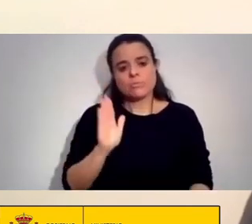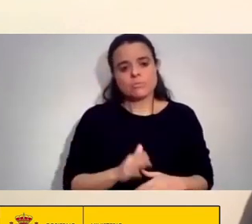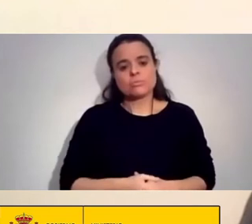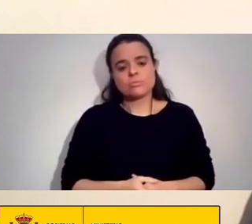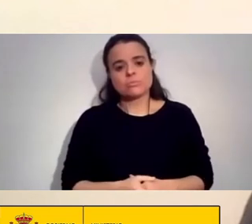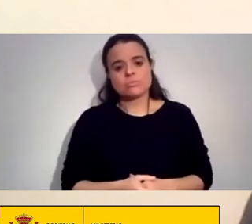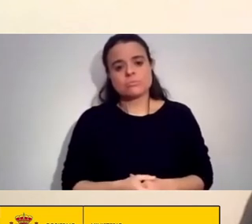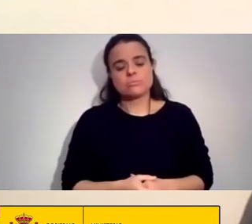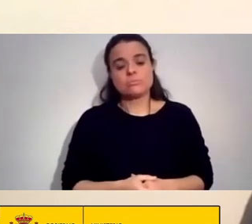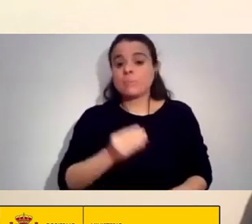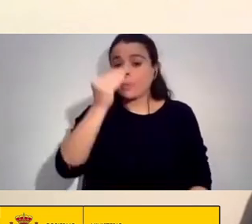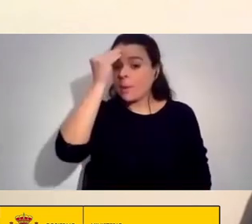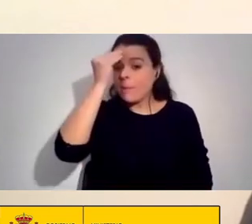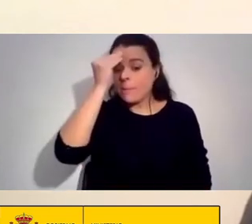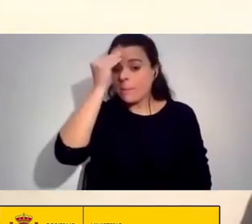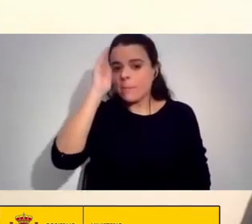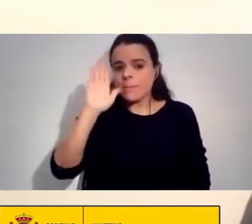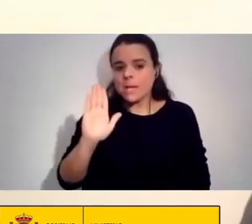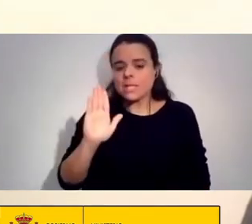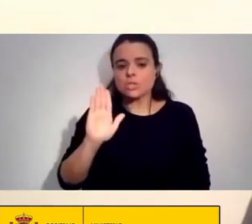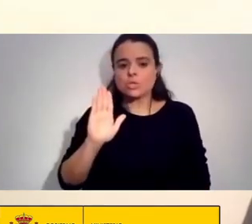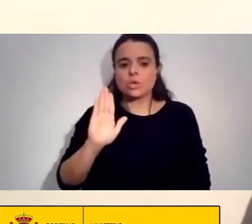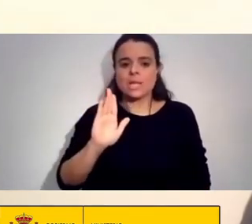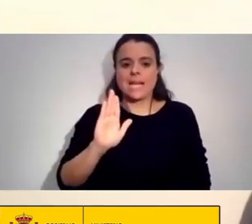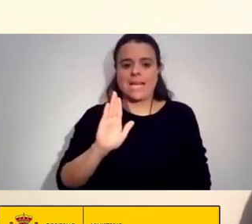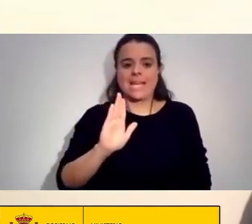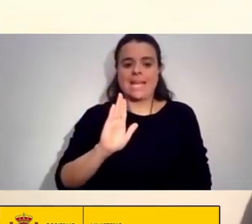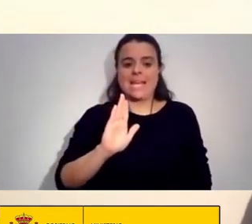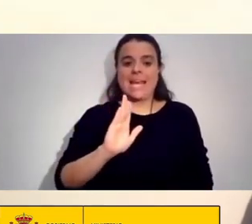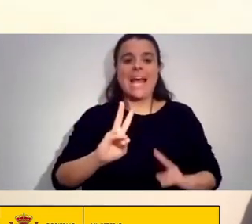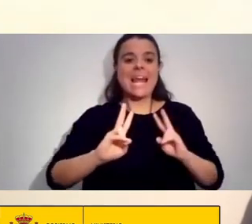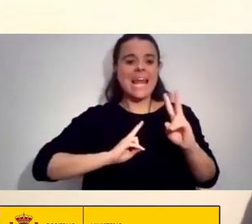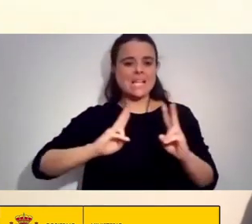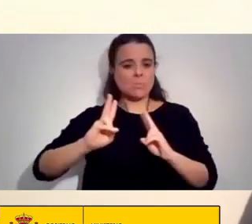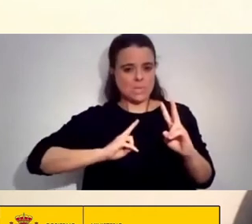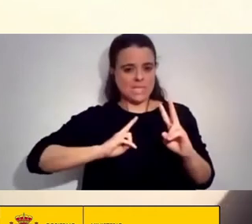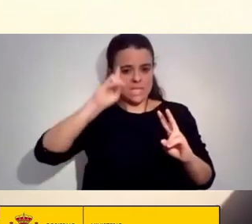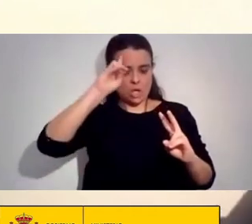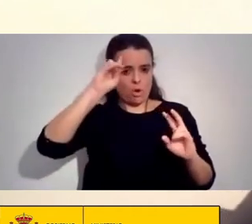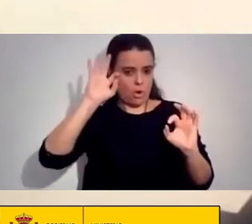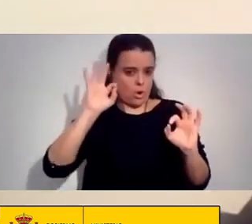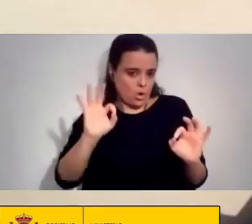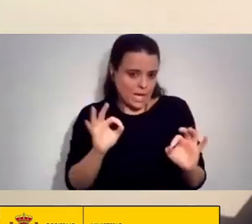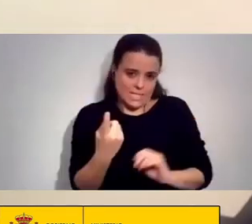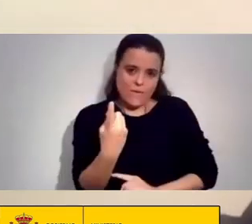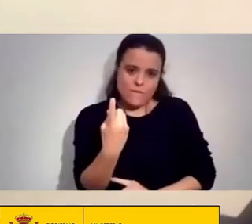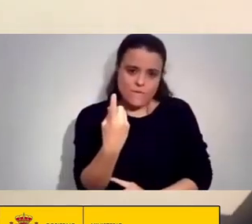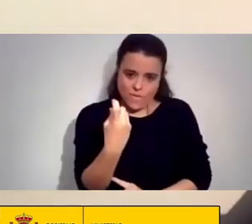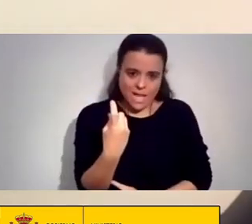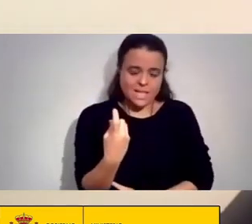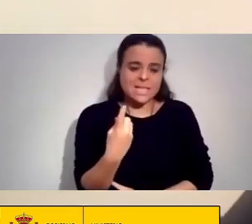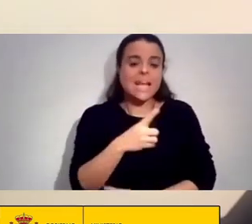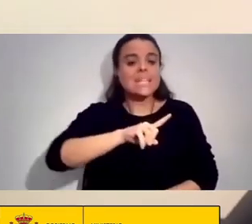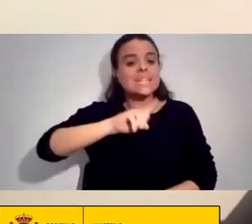La Carencia De Respuestas Viables Y El Abandono En